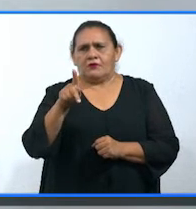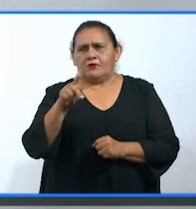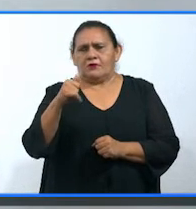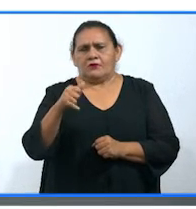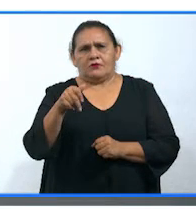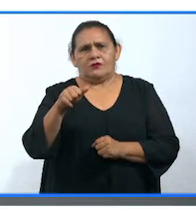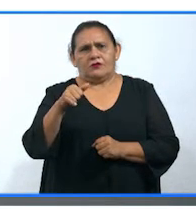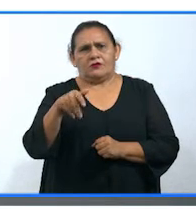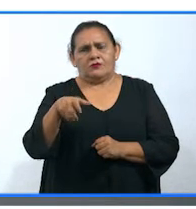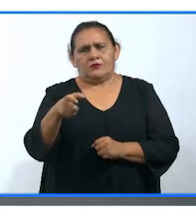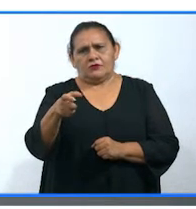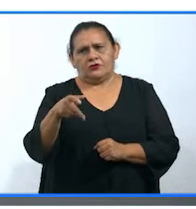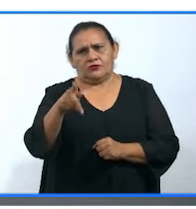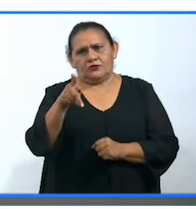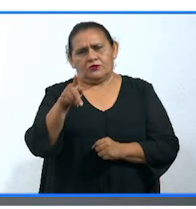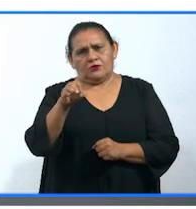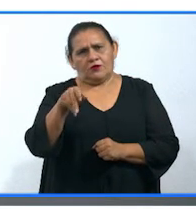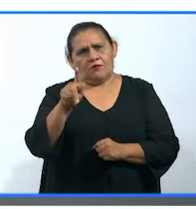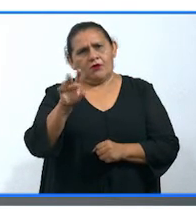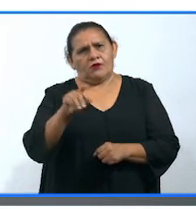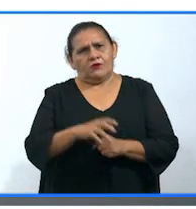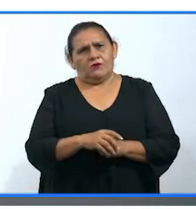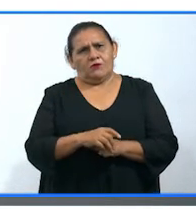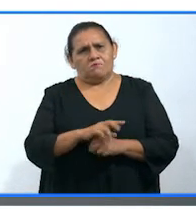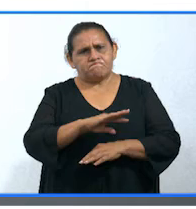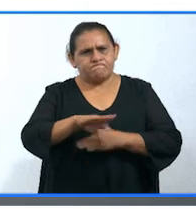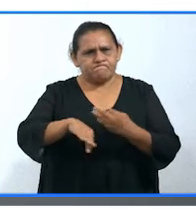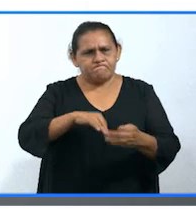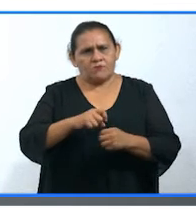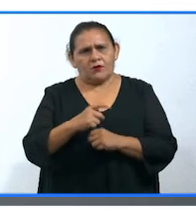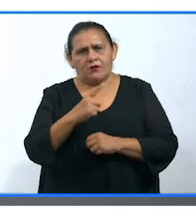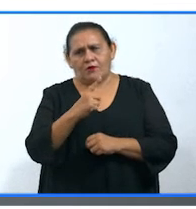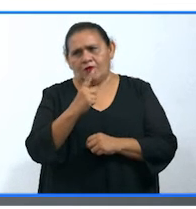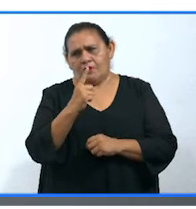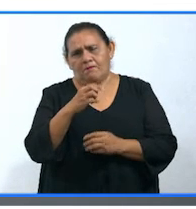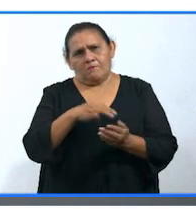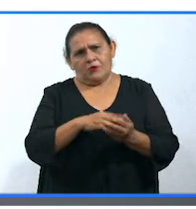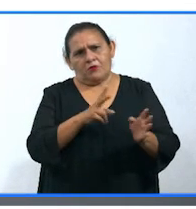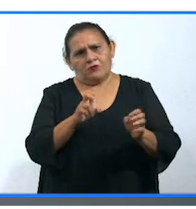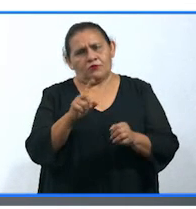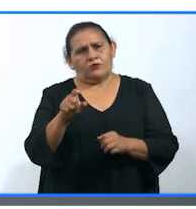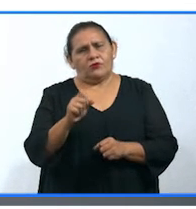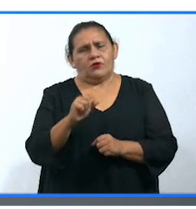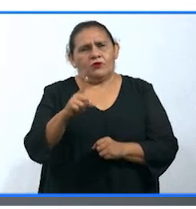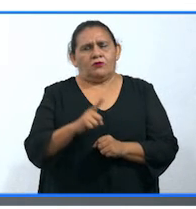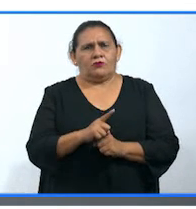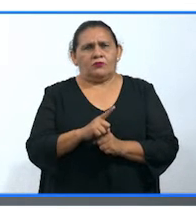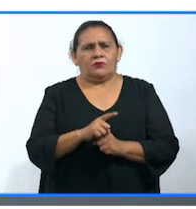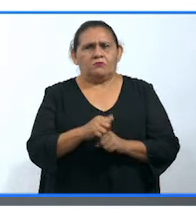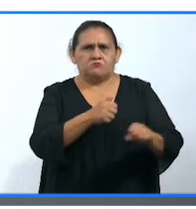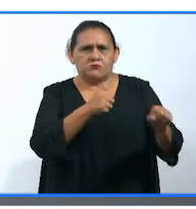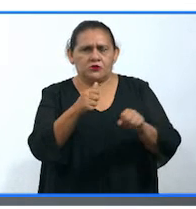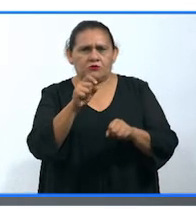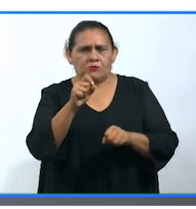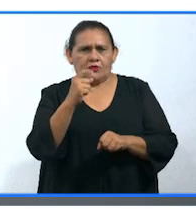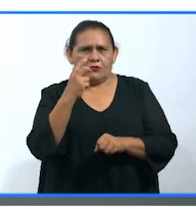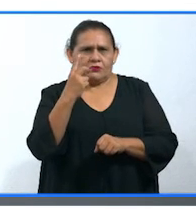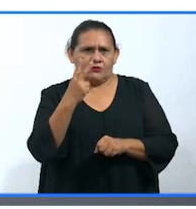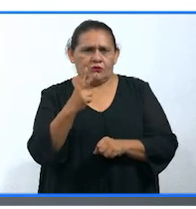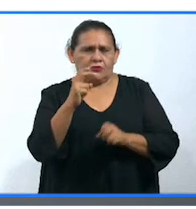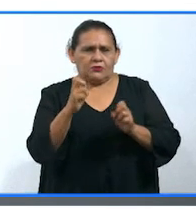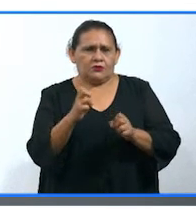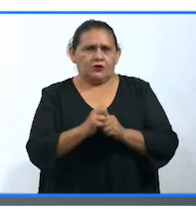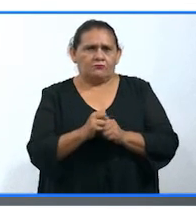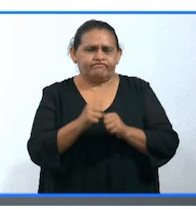1.855 las personas fallecidas a causa del coronavirus. De los casos activos, 627 están estables,